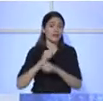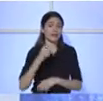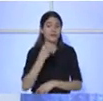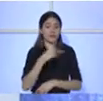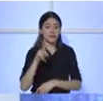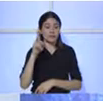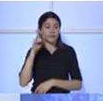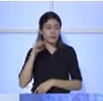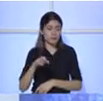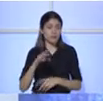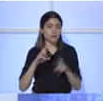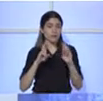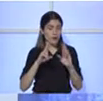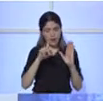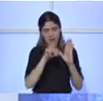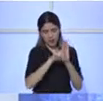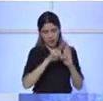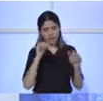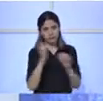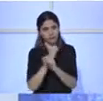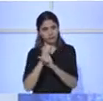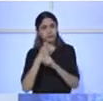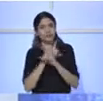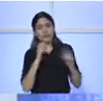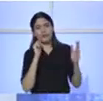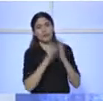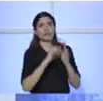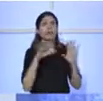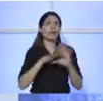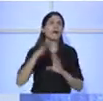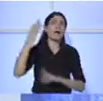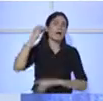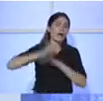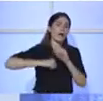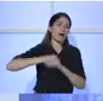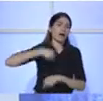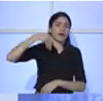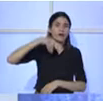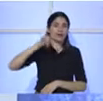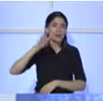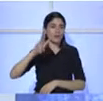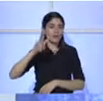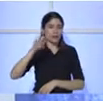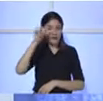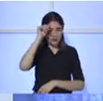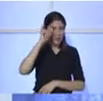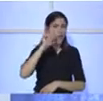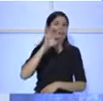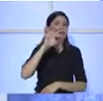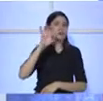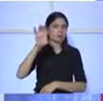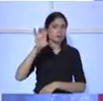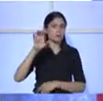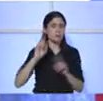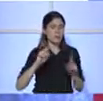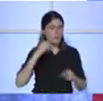intentar sacar nuestra ley como sea. Que no puede ser que desde el año 92 seamos una institución creada por Constitución con un mandato